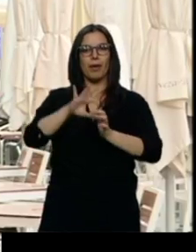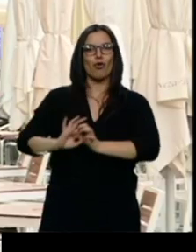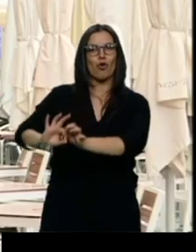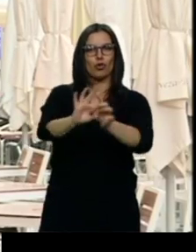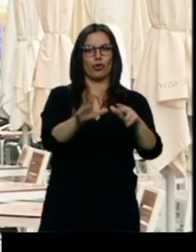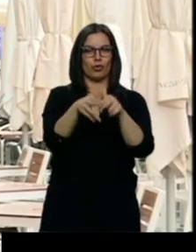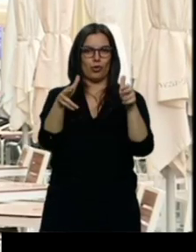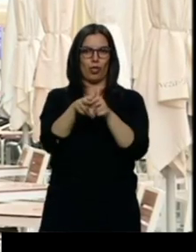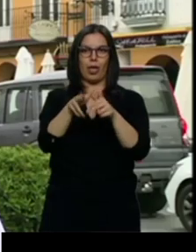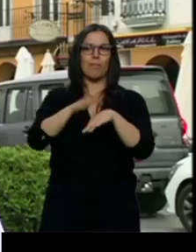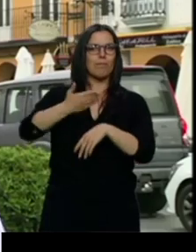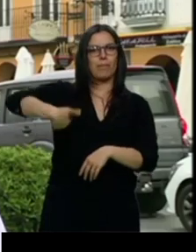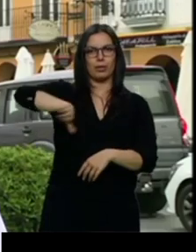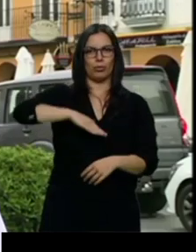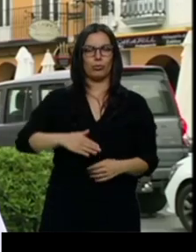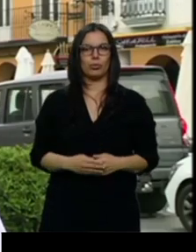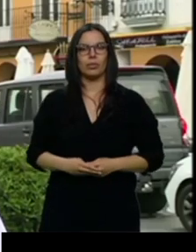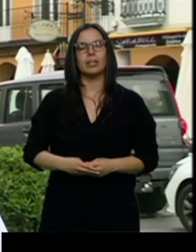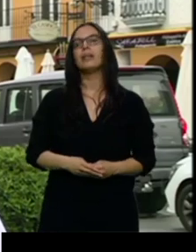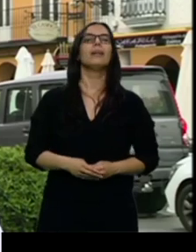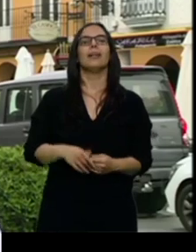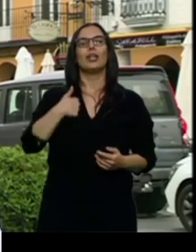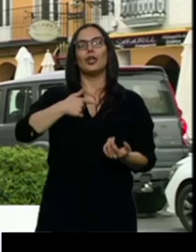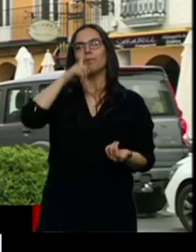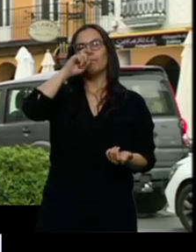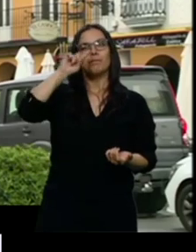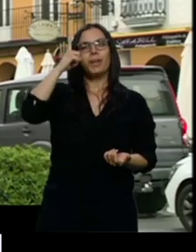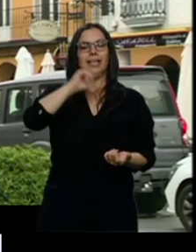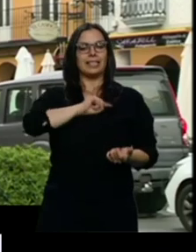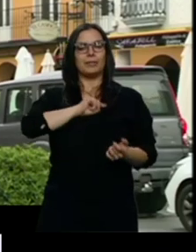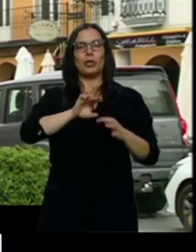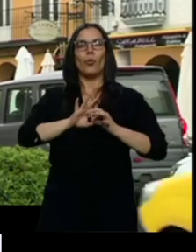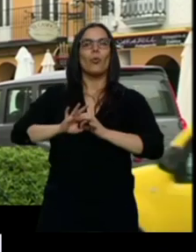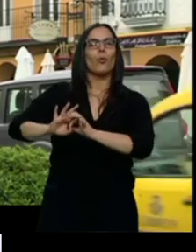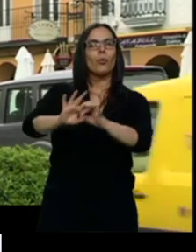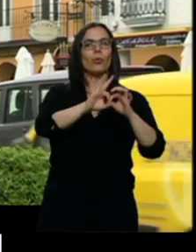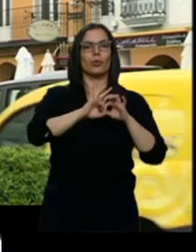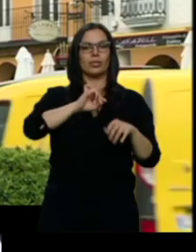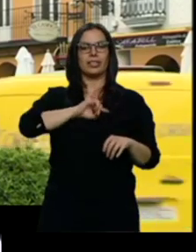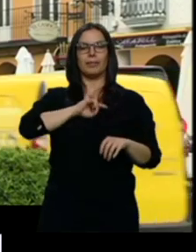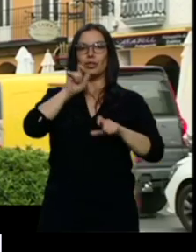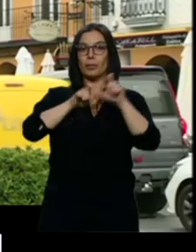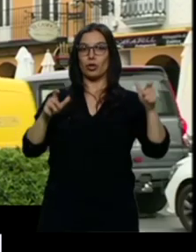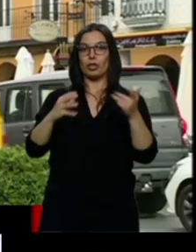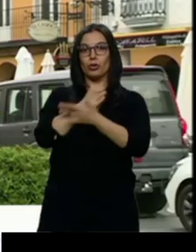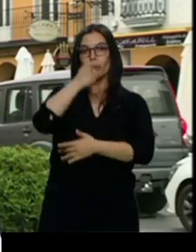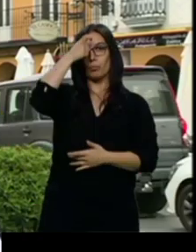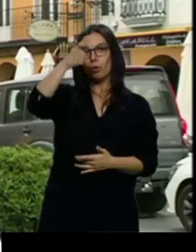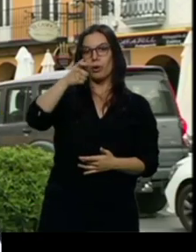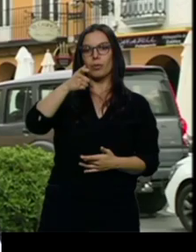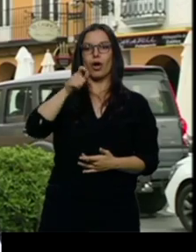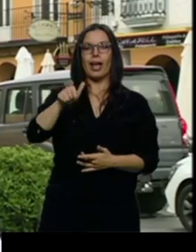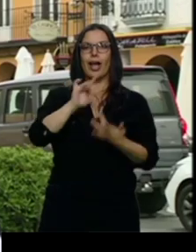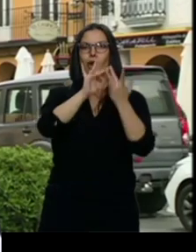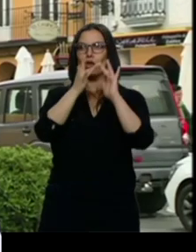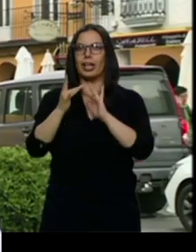para todo el municipio. Me quedaría con ese sentimiento de unión, ese sentimiento de todos los villafranquinos, cómo hablaron con sus familias allá